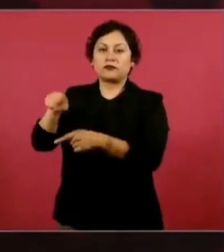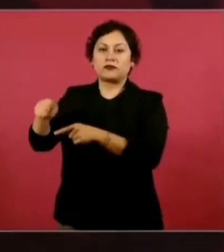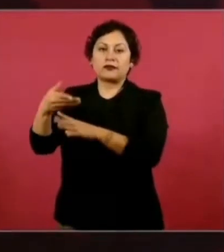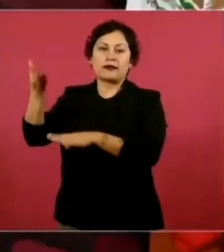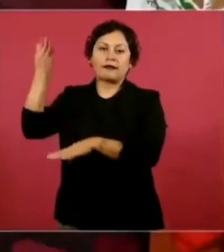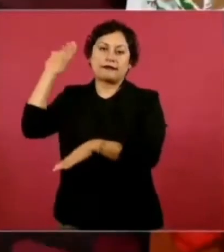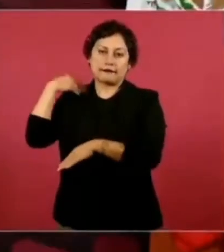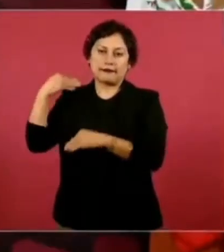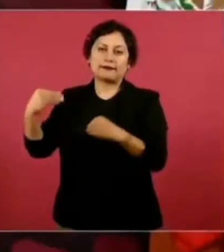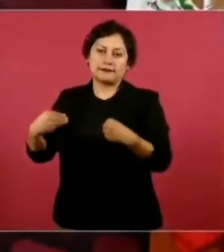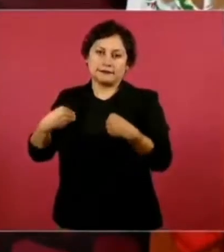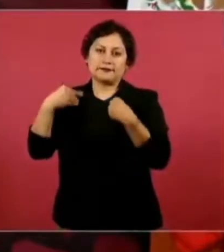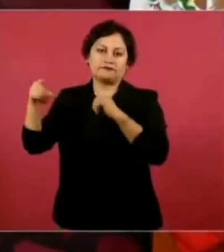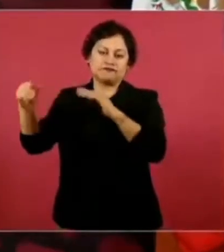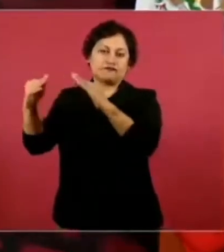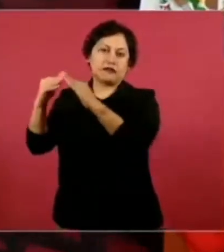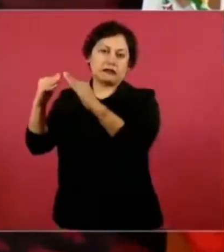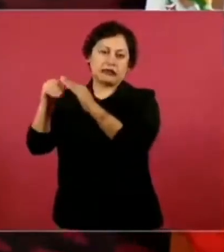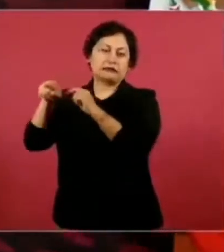a seguir por ejemplo